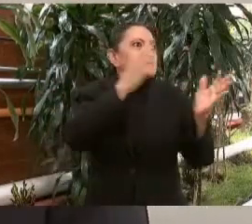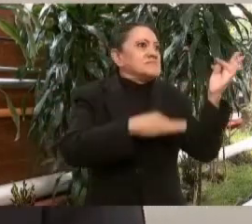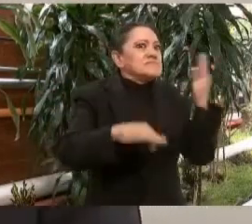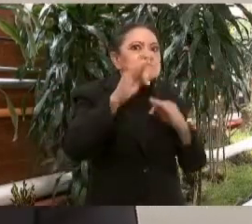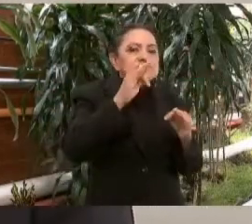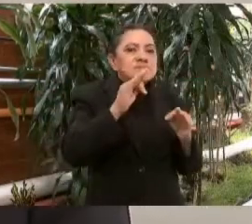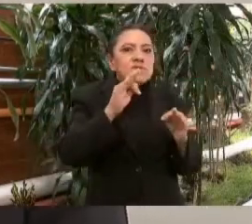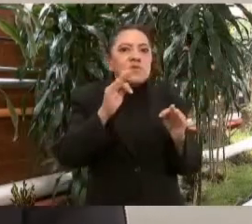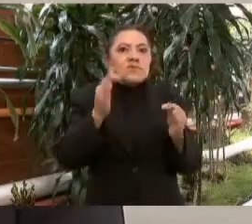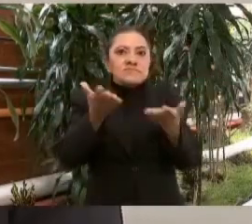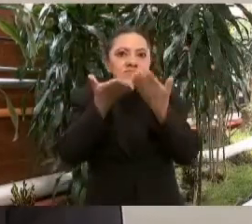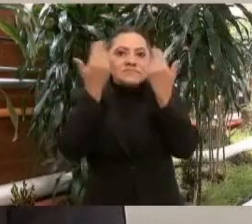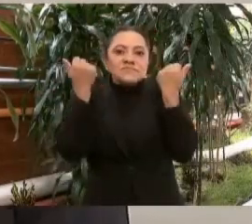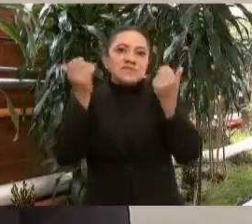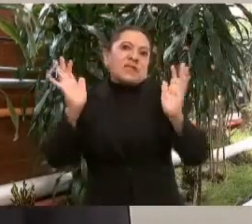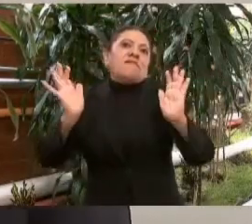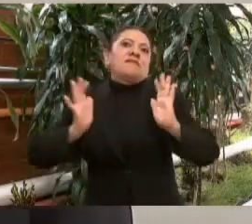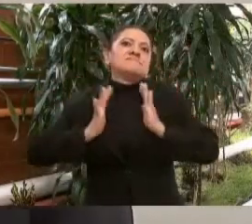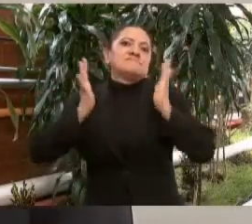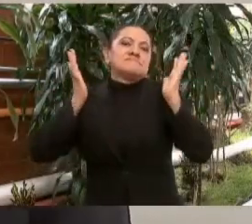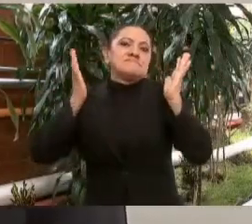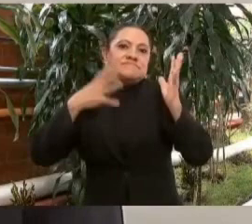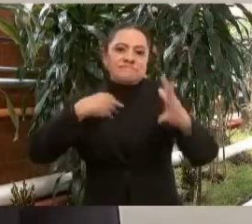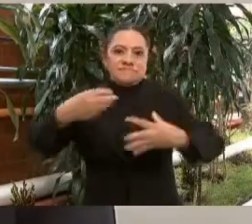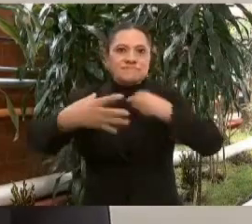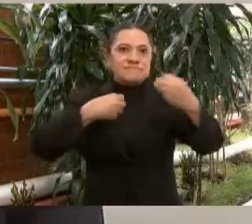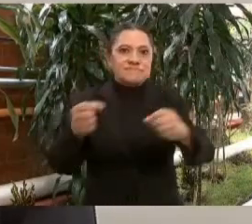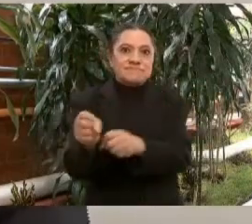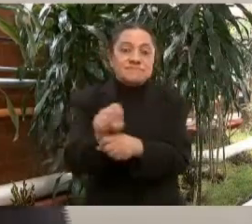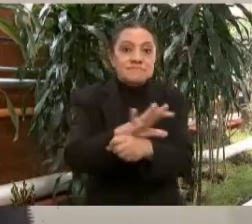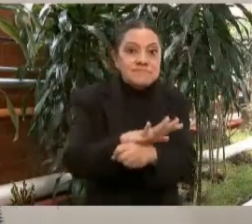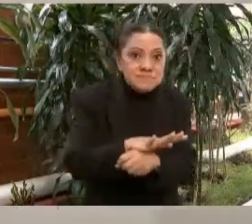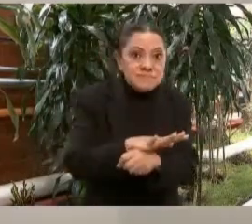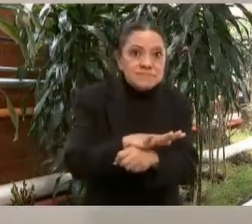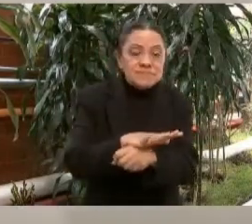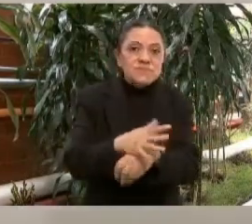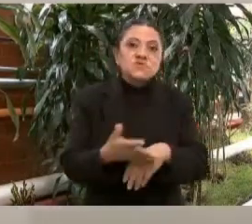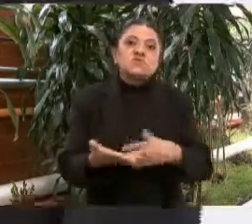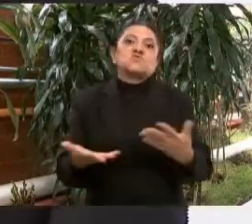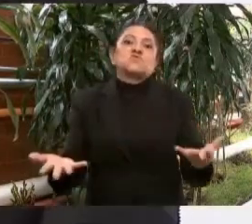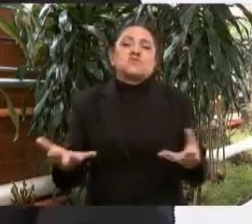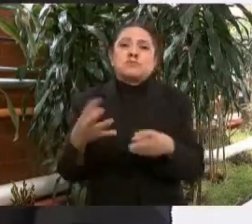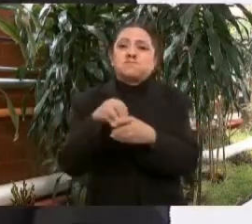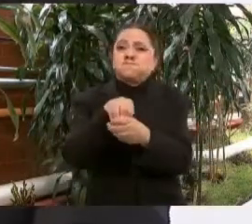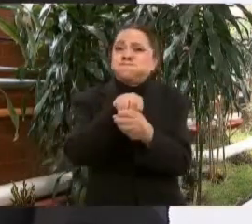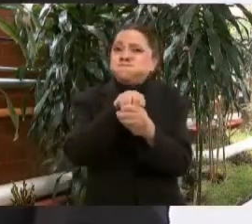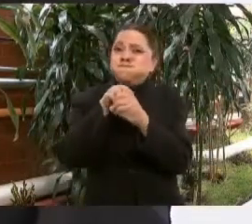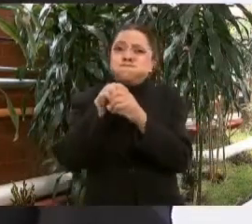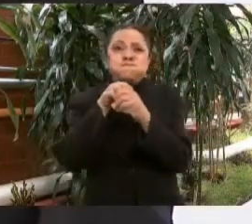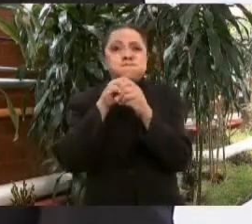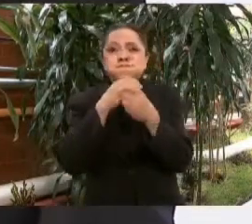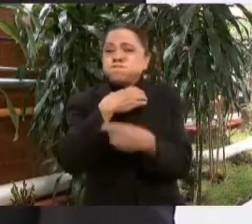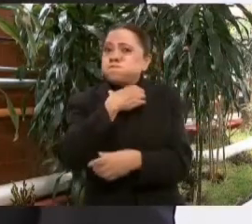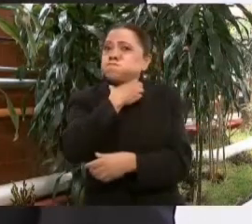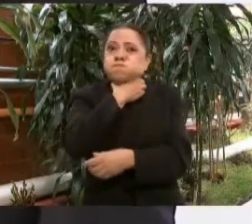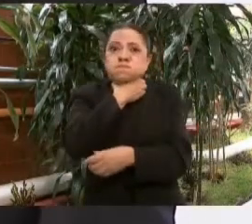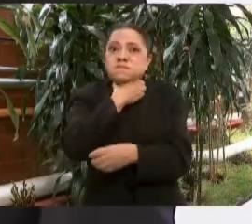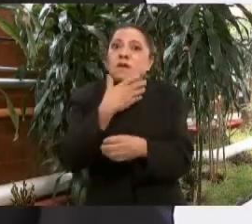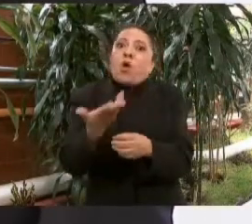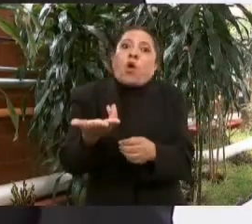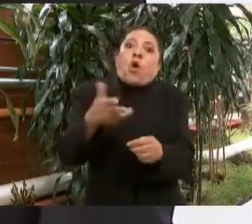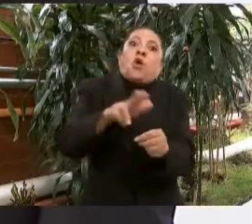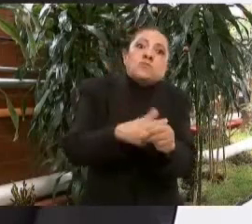la pandemia y se saturaron los hospitales,